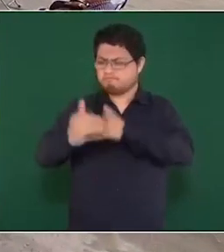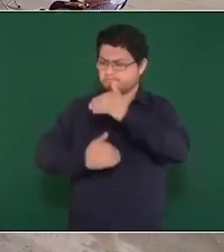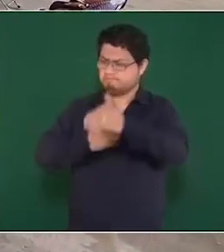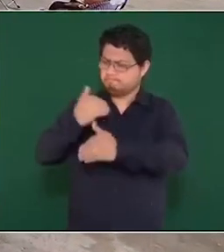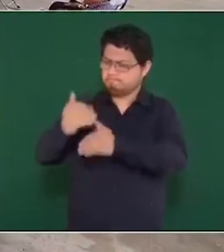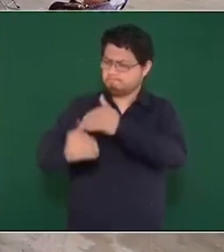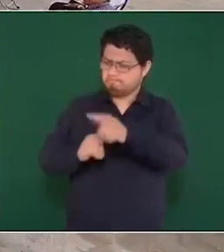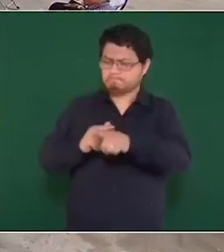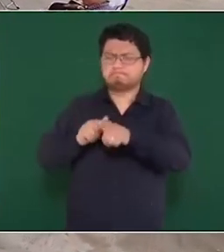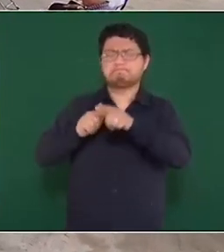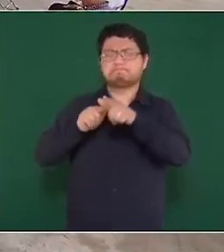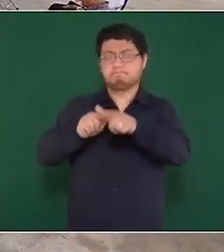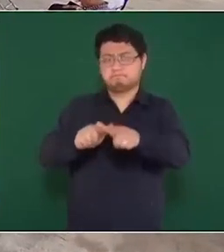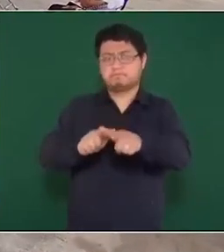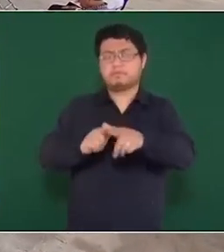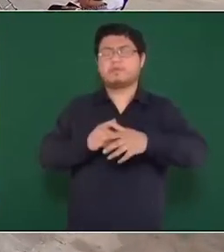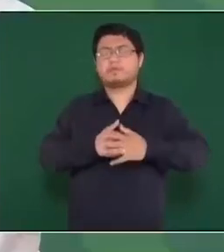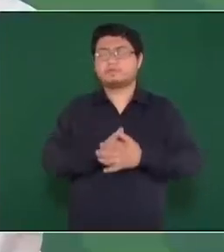pero